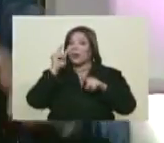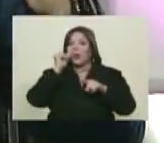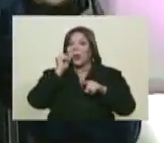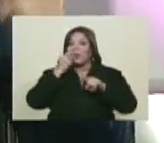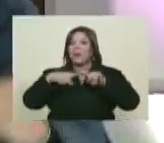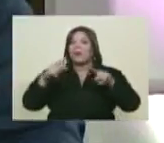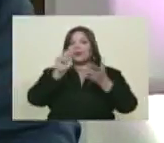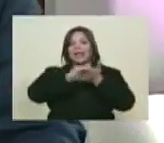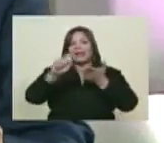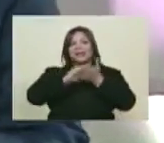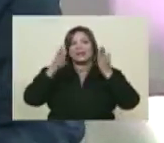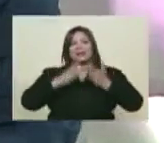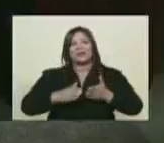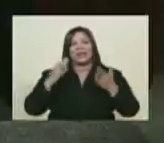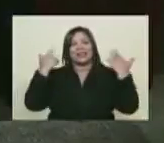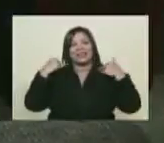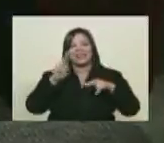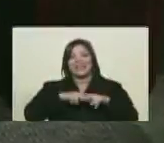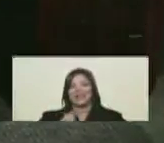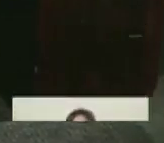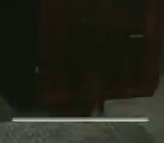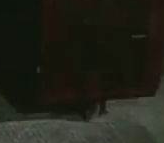sino el historiador de pelo negro. Ya venimos con él.